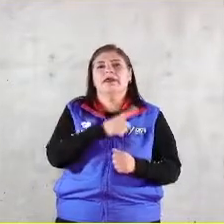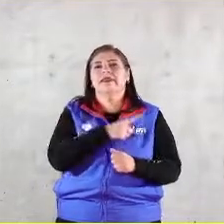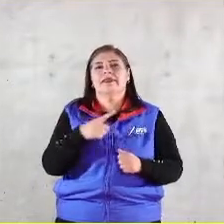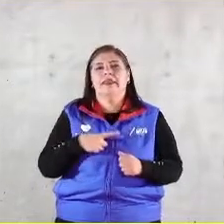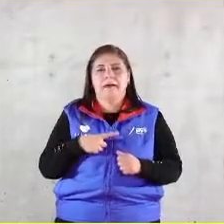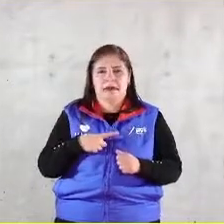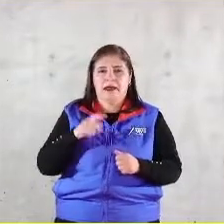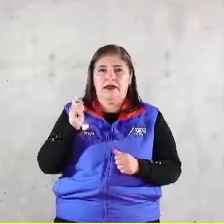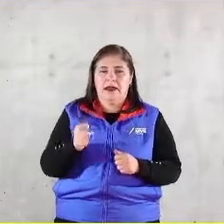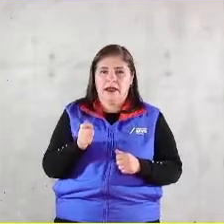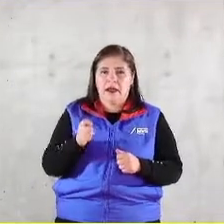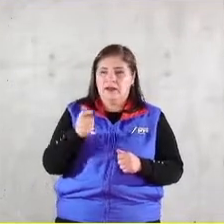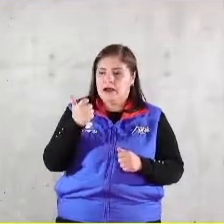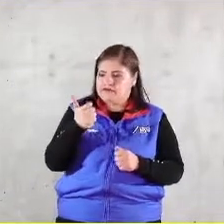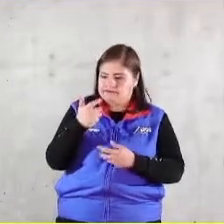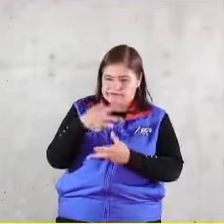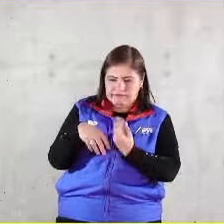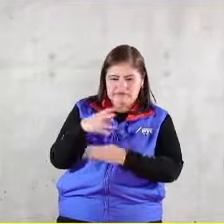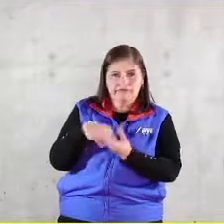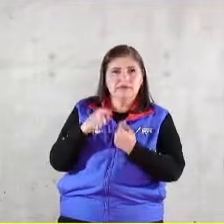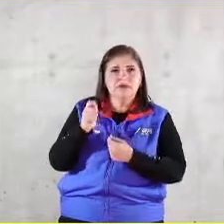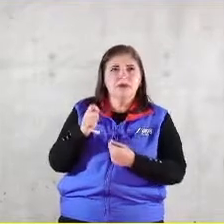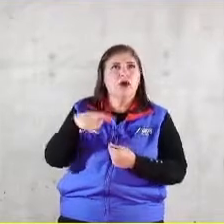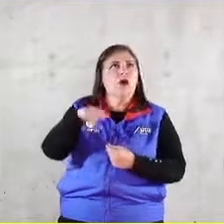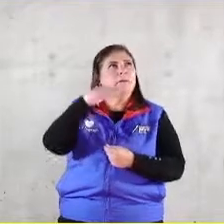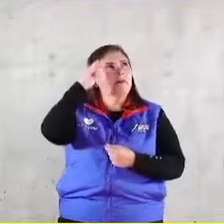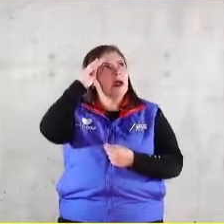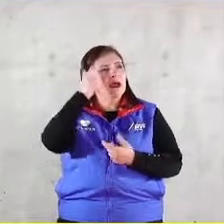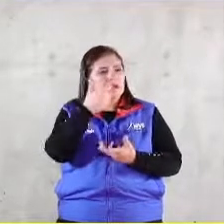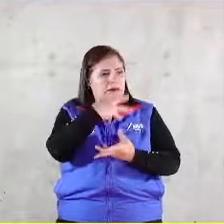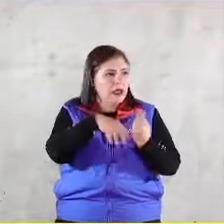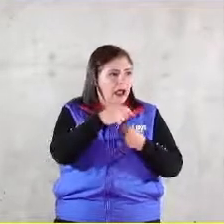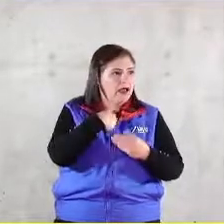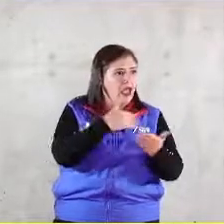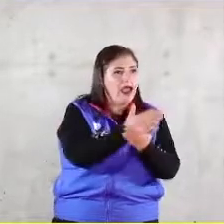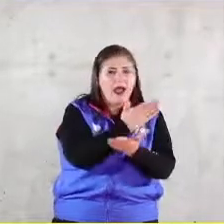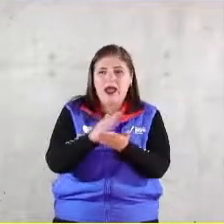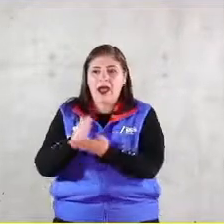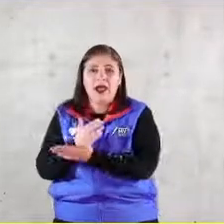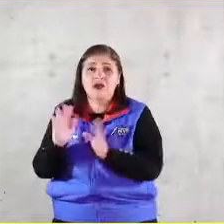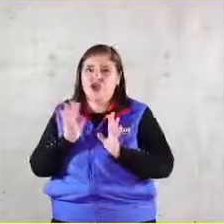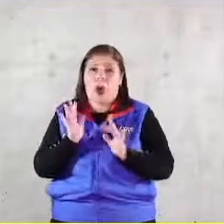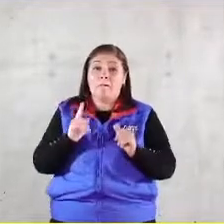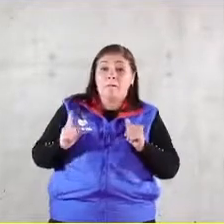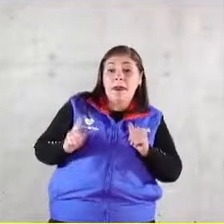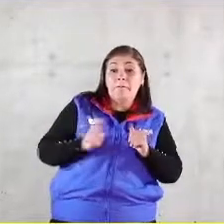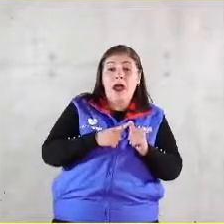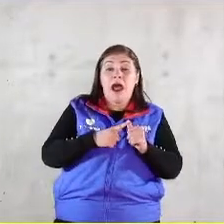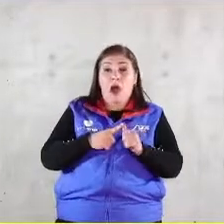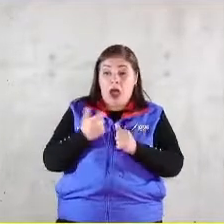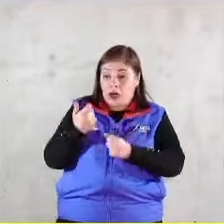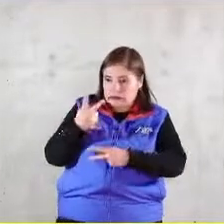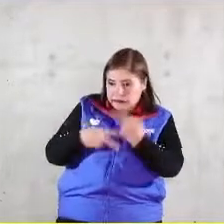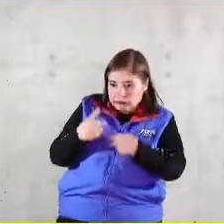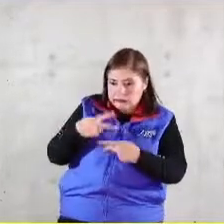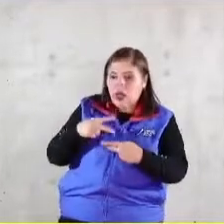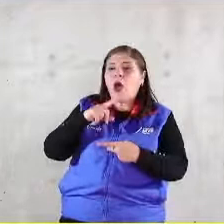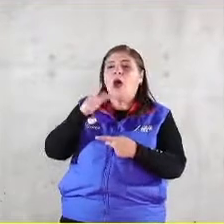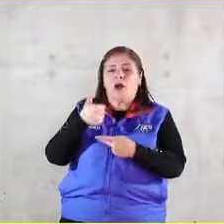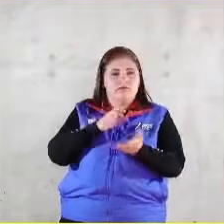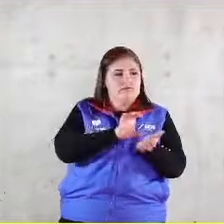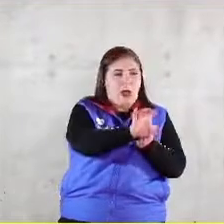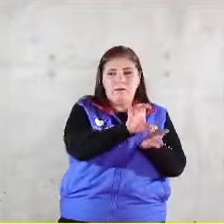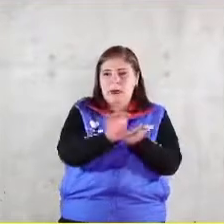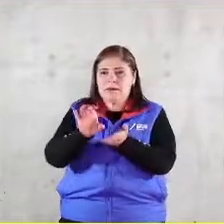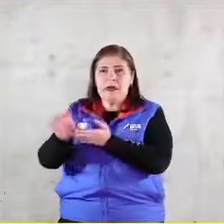hoy escuchamos muchas voces que quieren repartir riqueza antes de generarla no hay que generar la riqueza y esto le da al colaborador